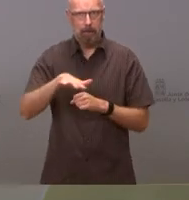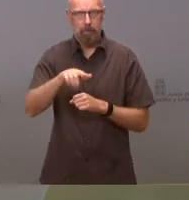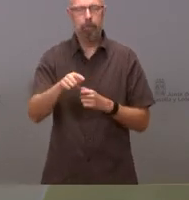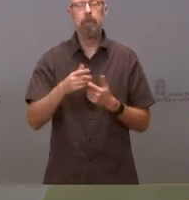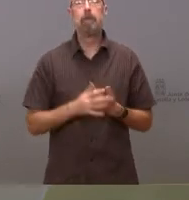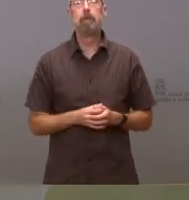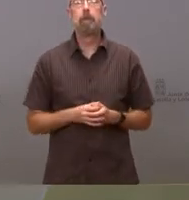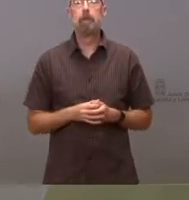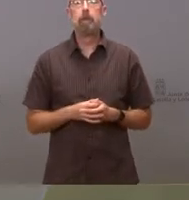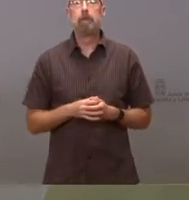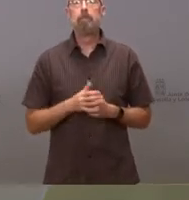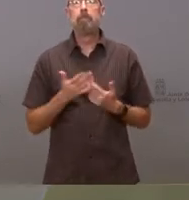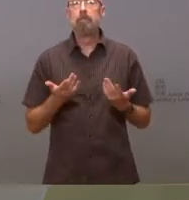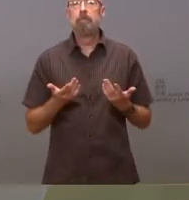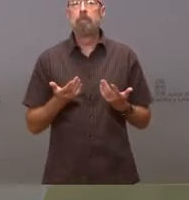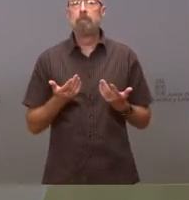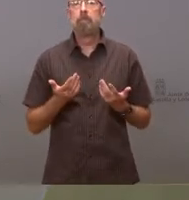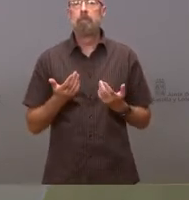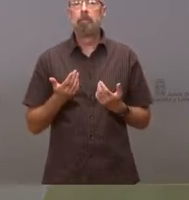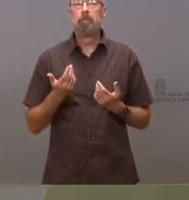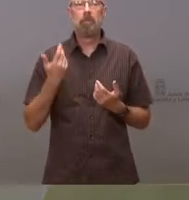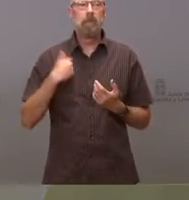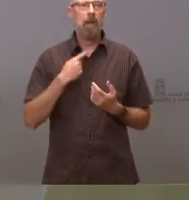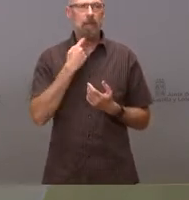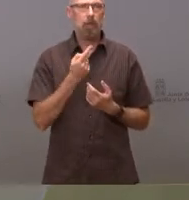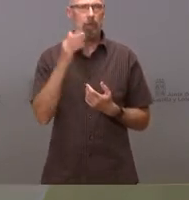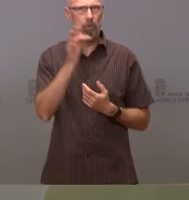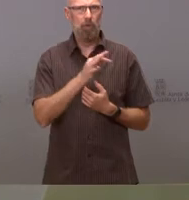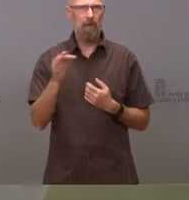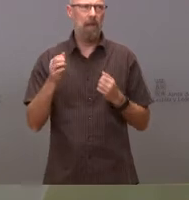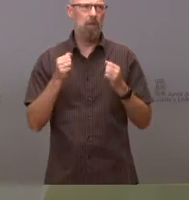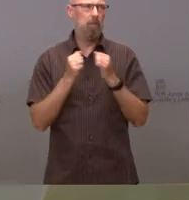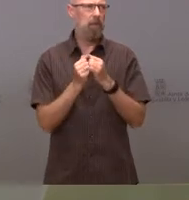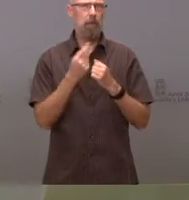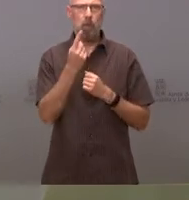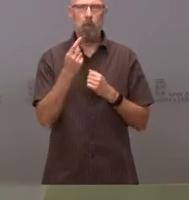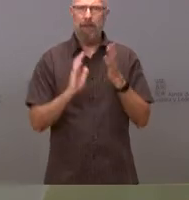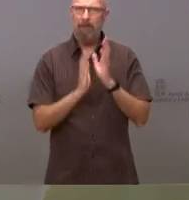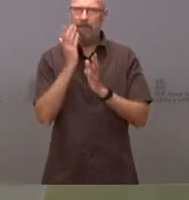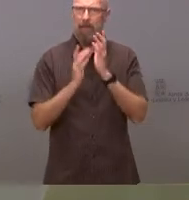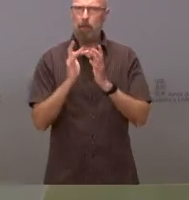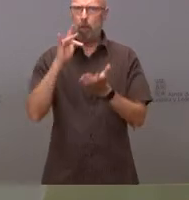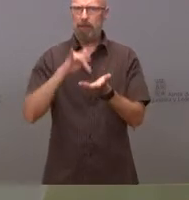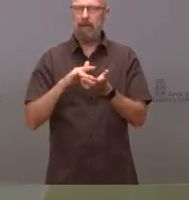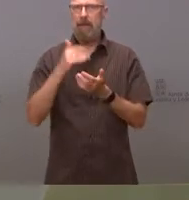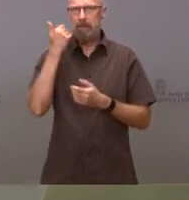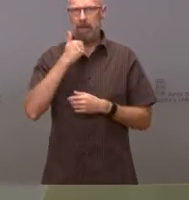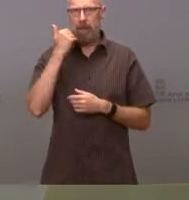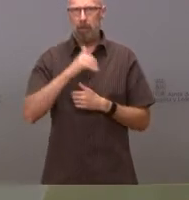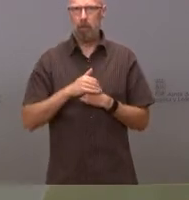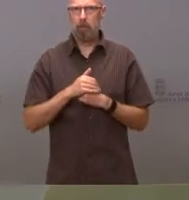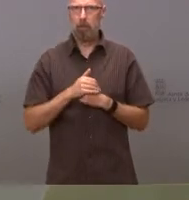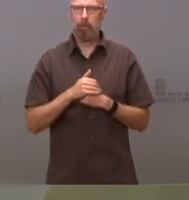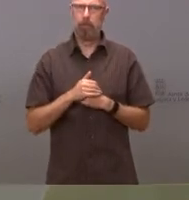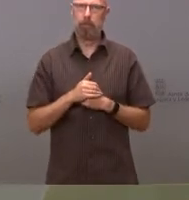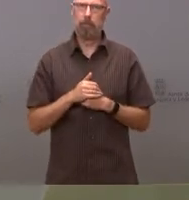de 21 incendios forestales, que hubo en el día 14, el sábado hubo, dije, 5 en el año,